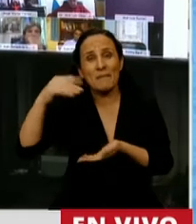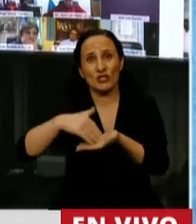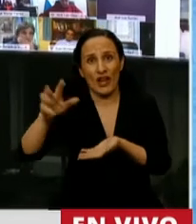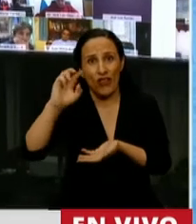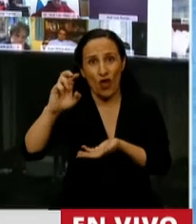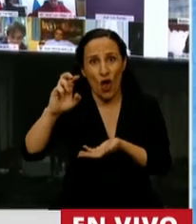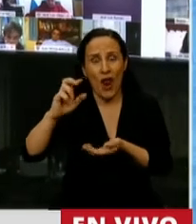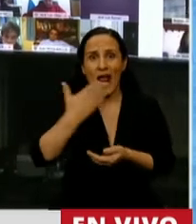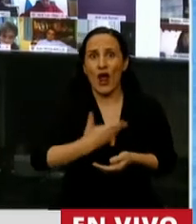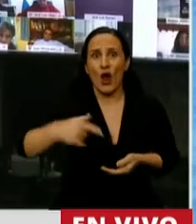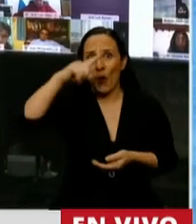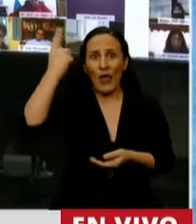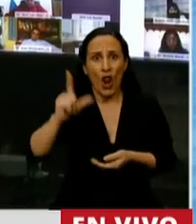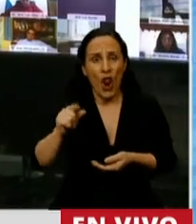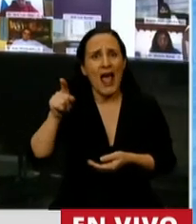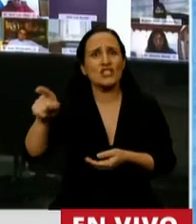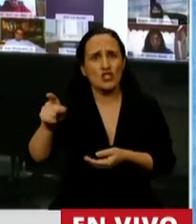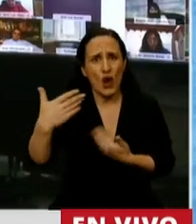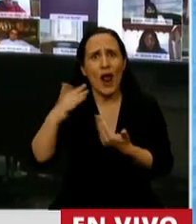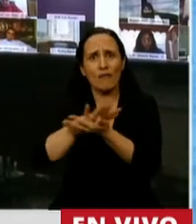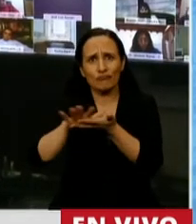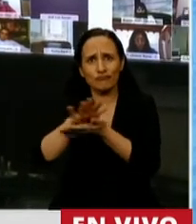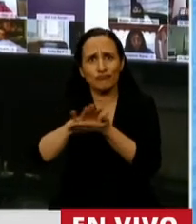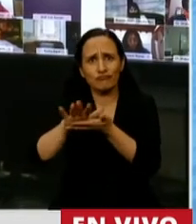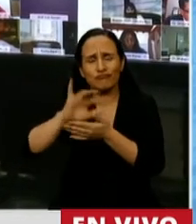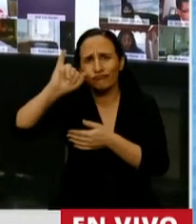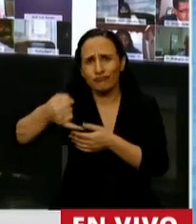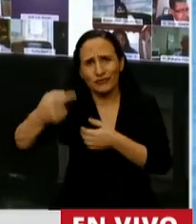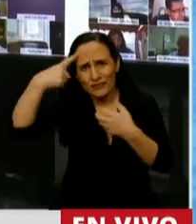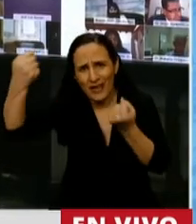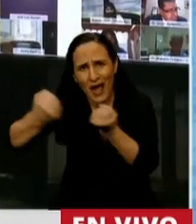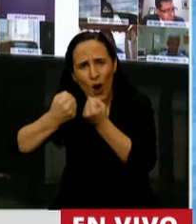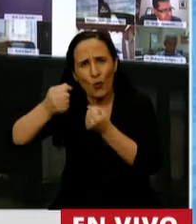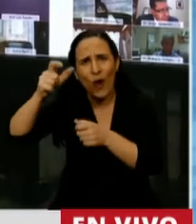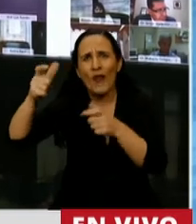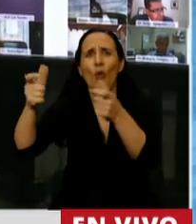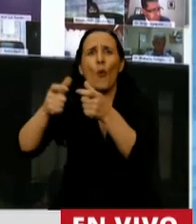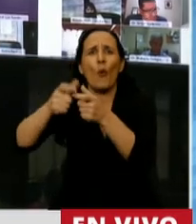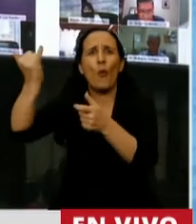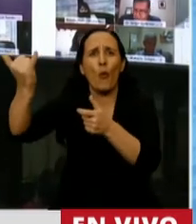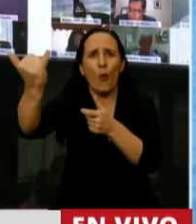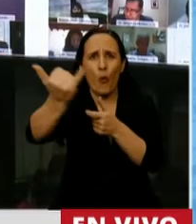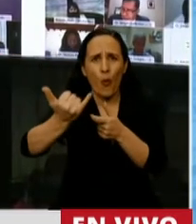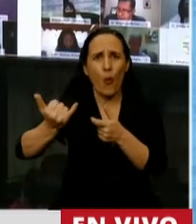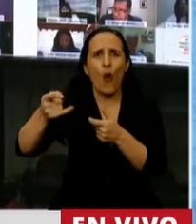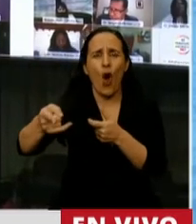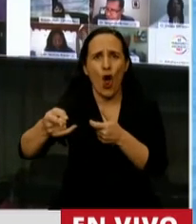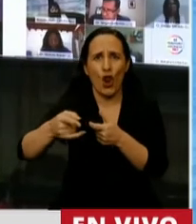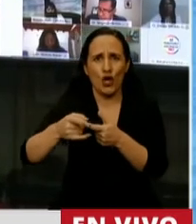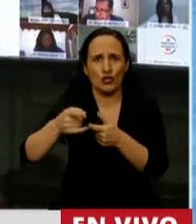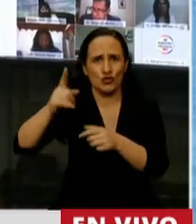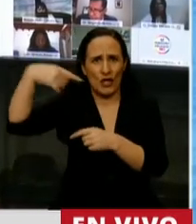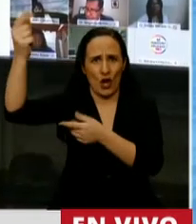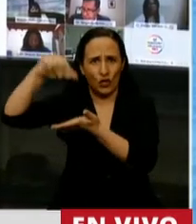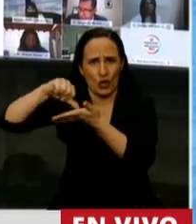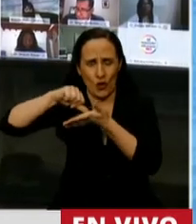el Gobierno Nacional pudo lograr acordar con los bonistas que emitieron, con los bonistas